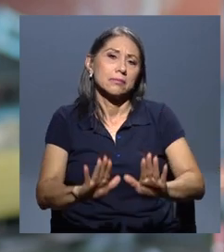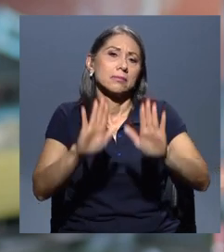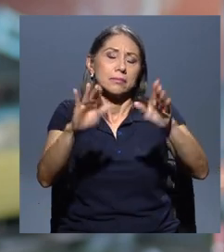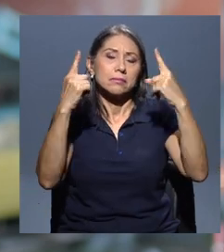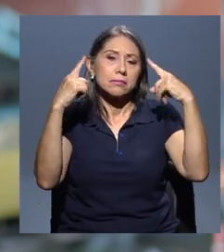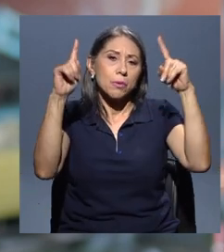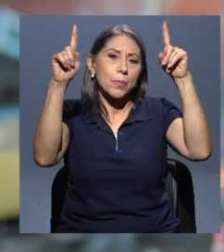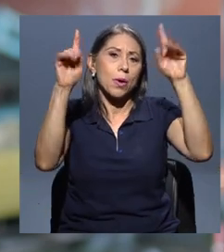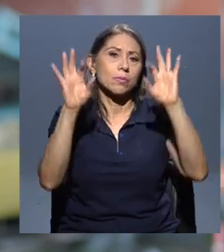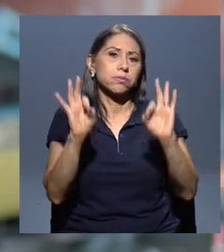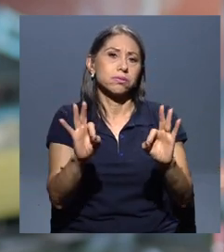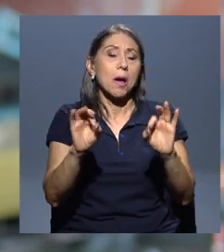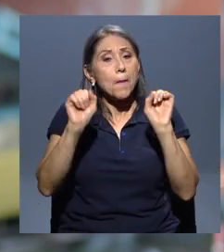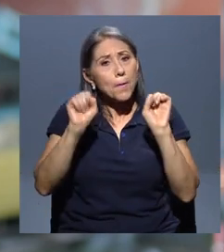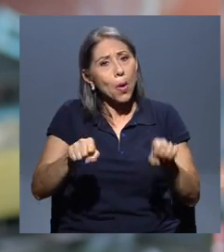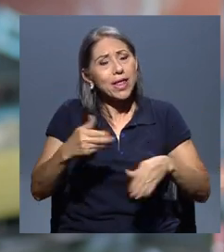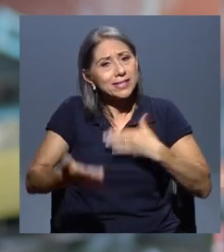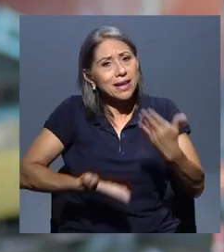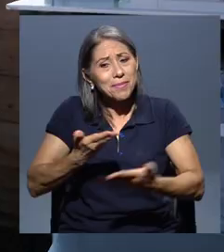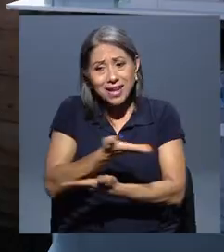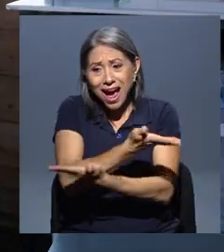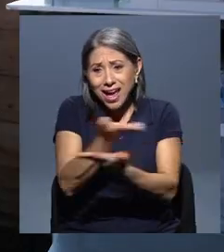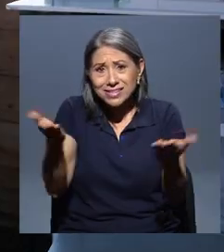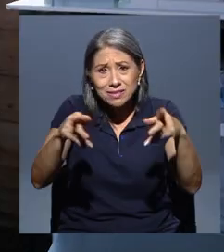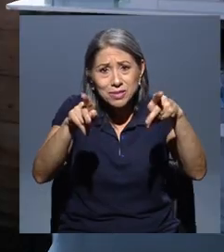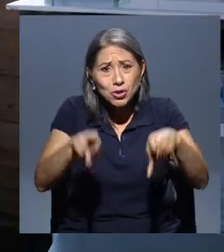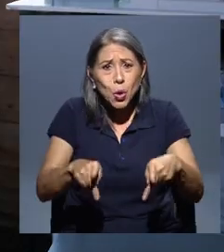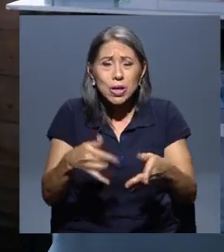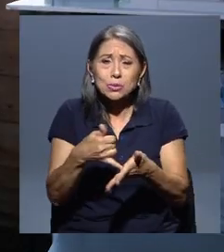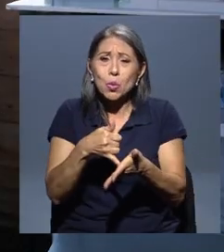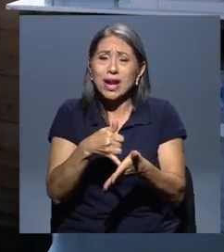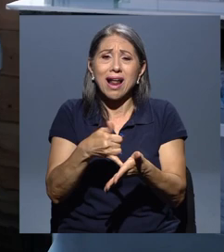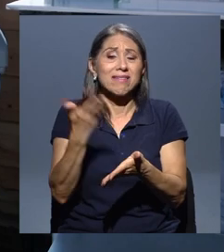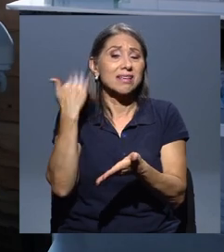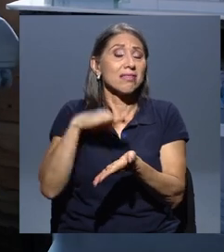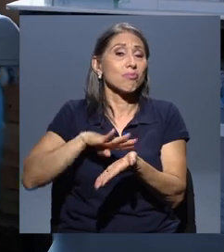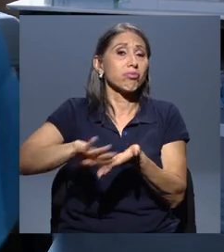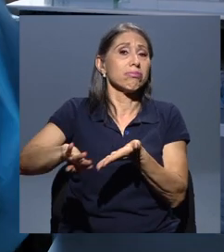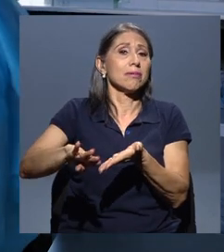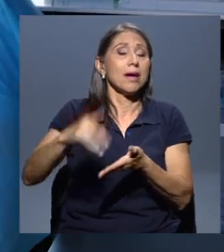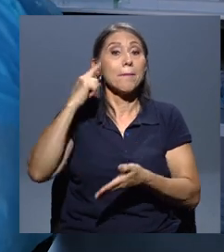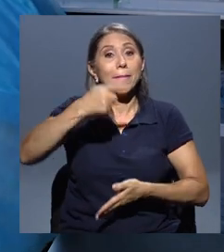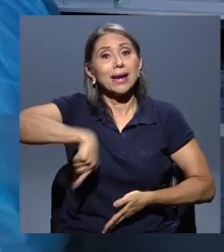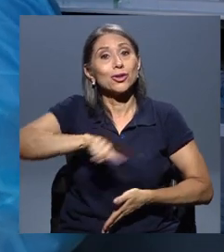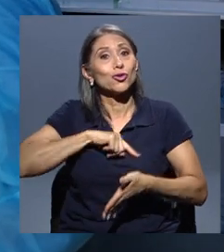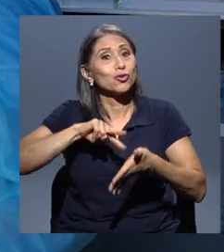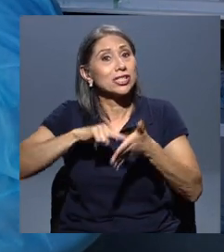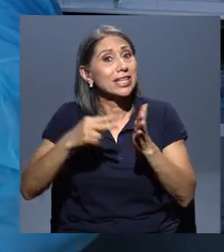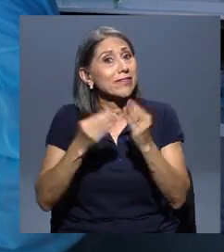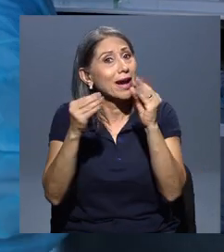estas comunidades tan vulnerables, excluidas. Entonces, significa todo para nosotros, ¿verdad?